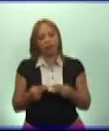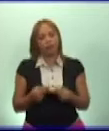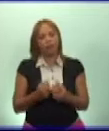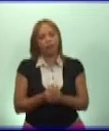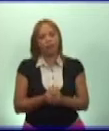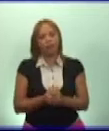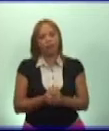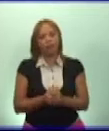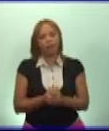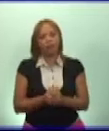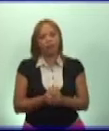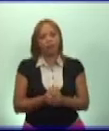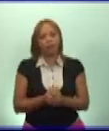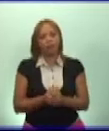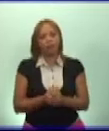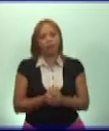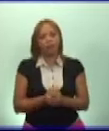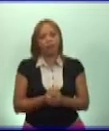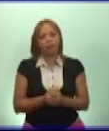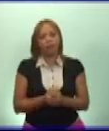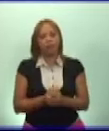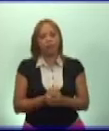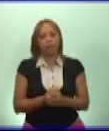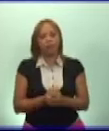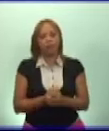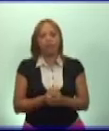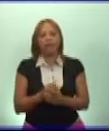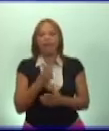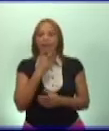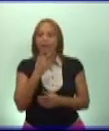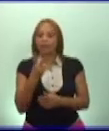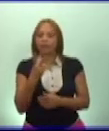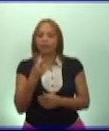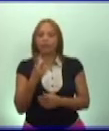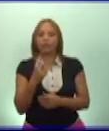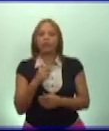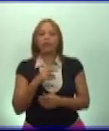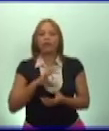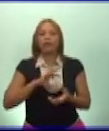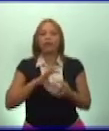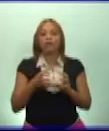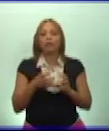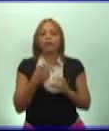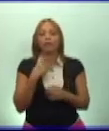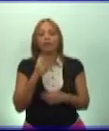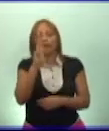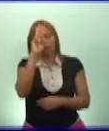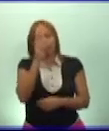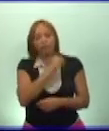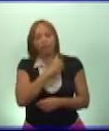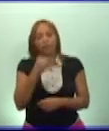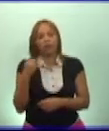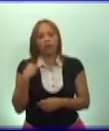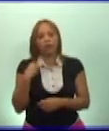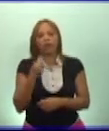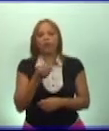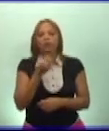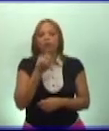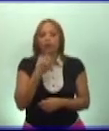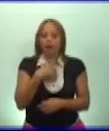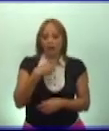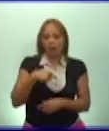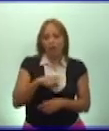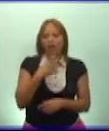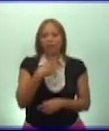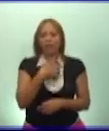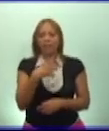La atención prestada en la formación de médicos permitió contar con suficiente cantidad de